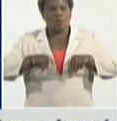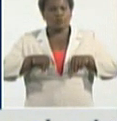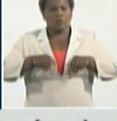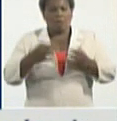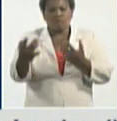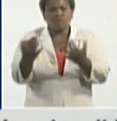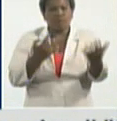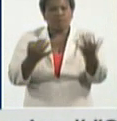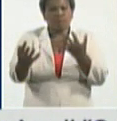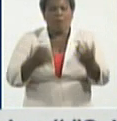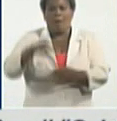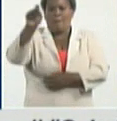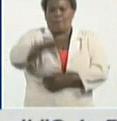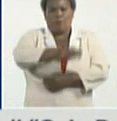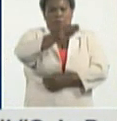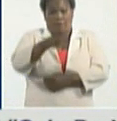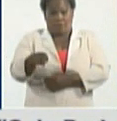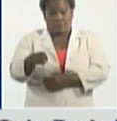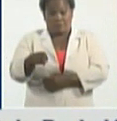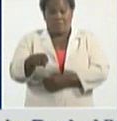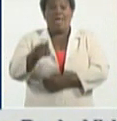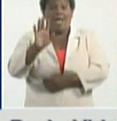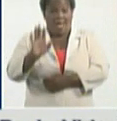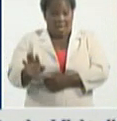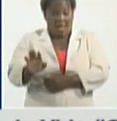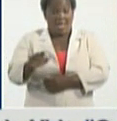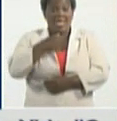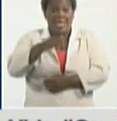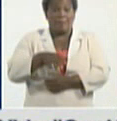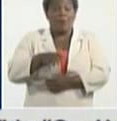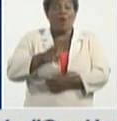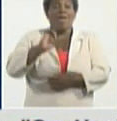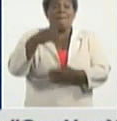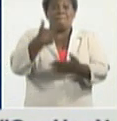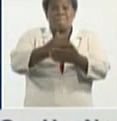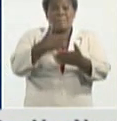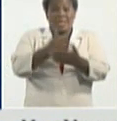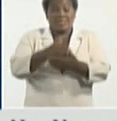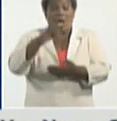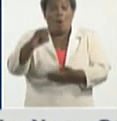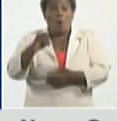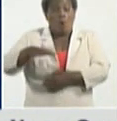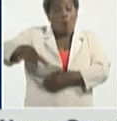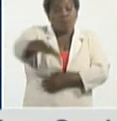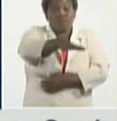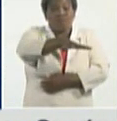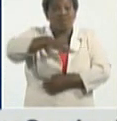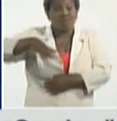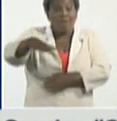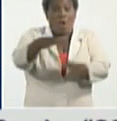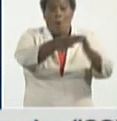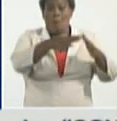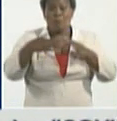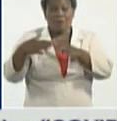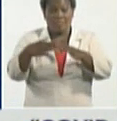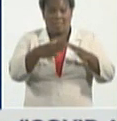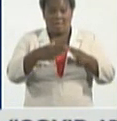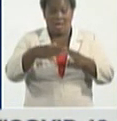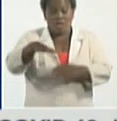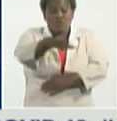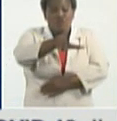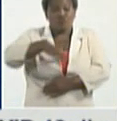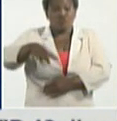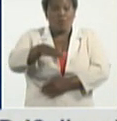en la institución donde se produce, cuando es una institución, o en un consejo popular, en una zona, donde se